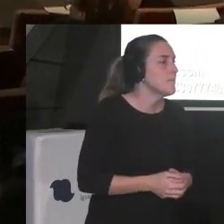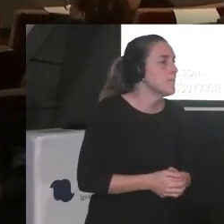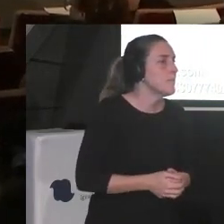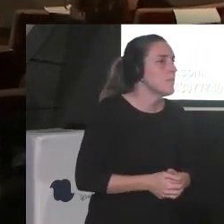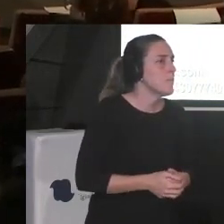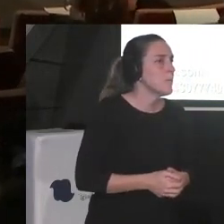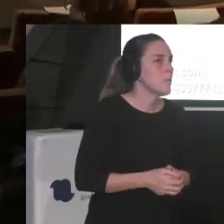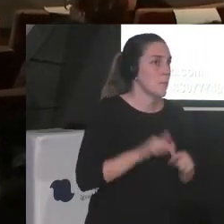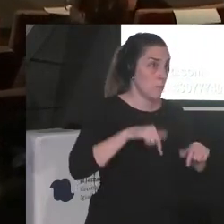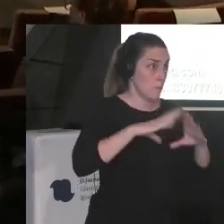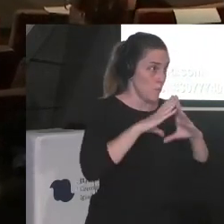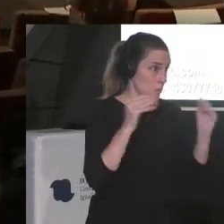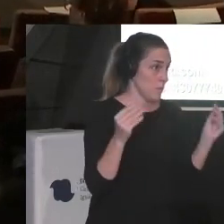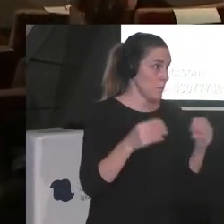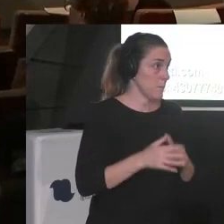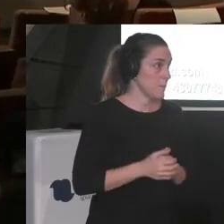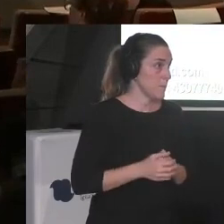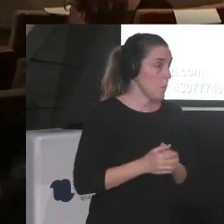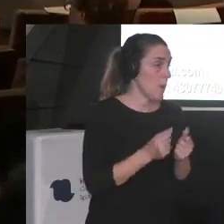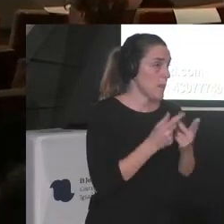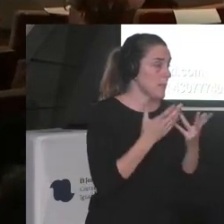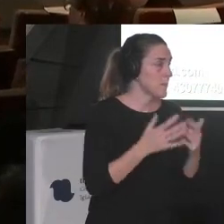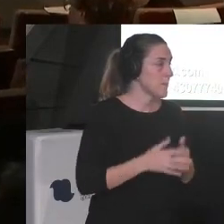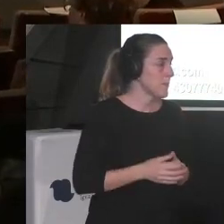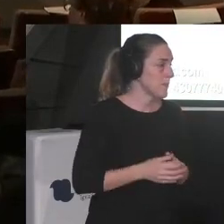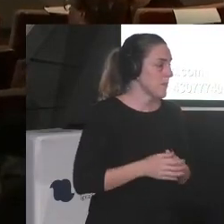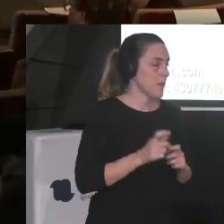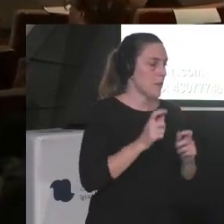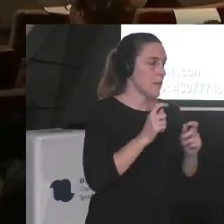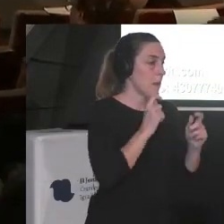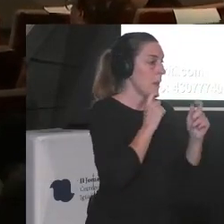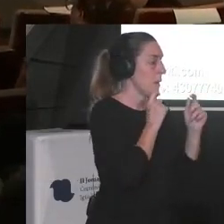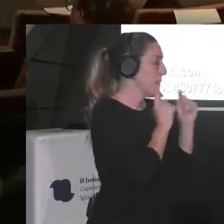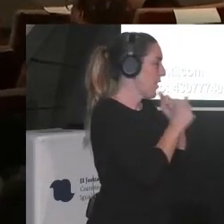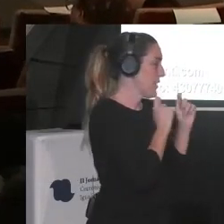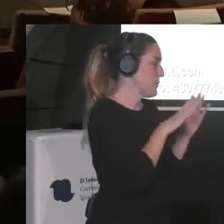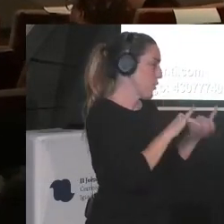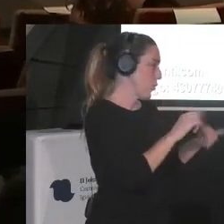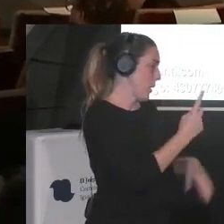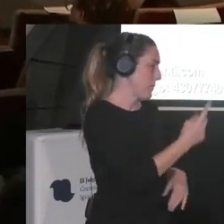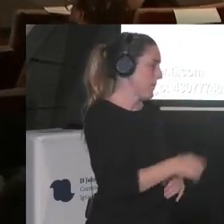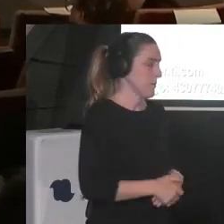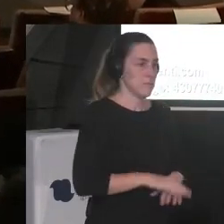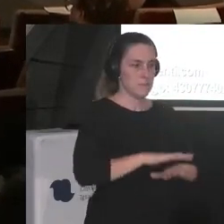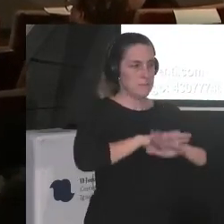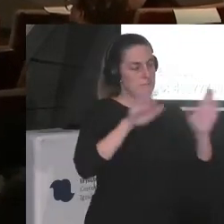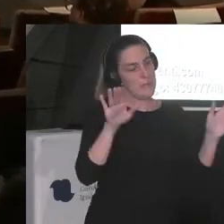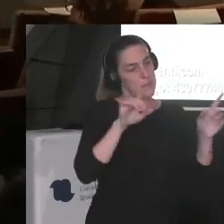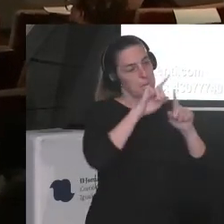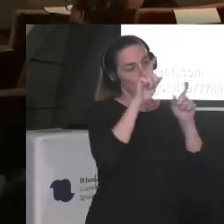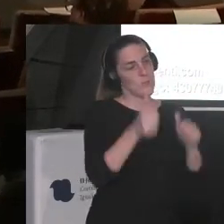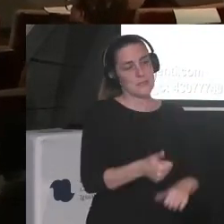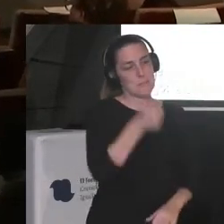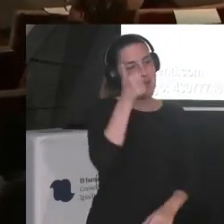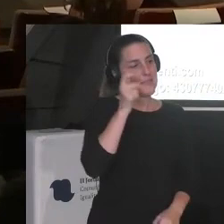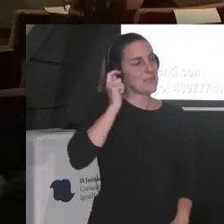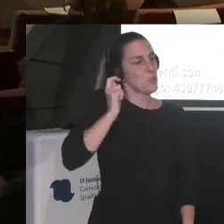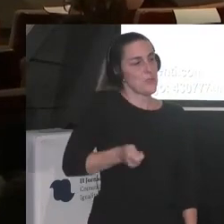en esta universidad en periodismo ninguna vale no más preguntas su señoría